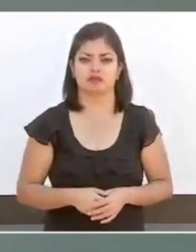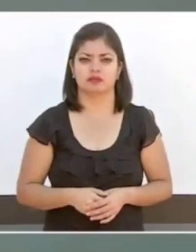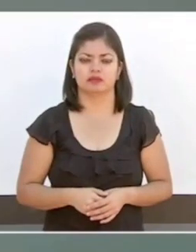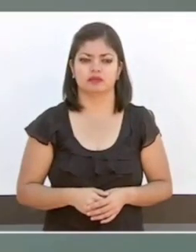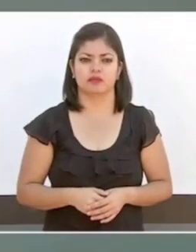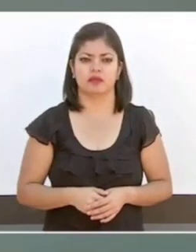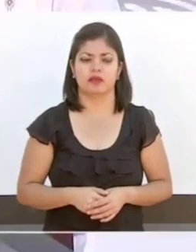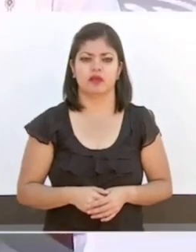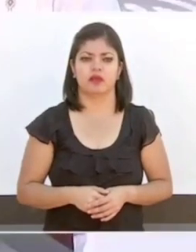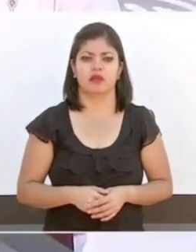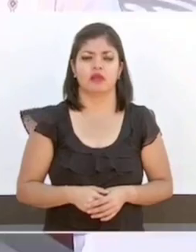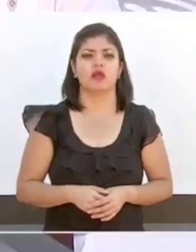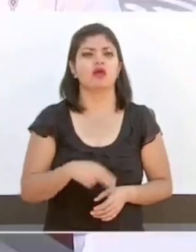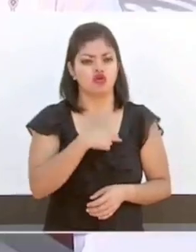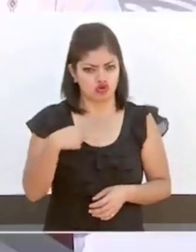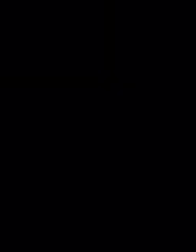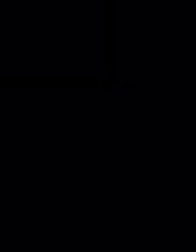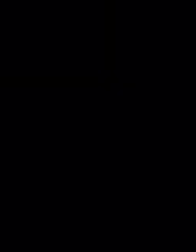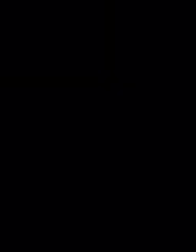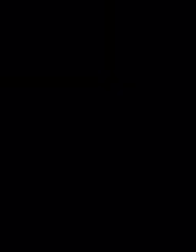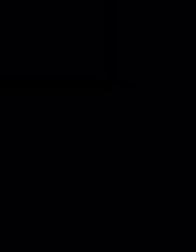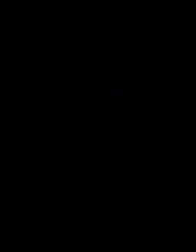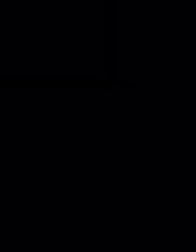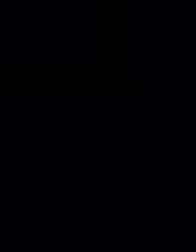Vamos a seguir ayudando.